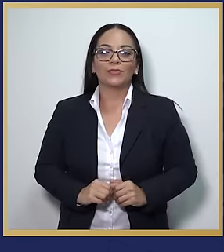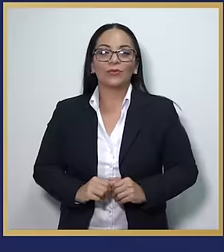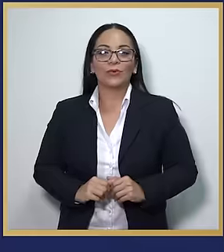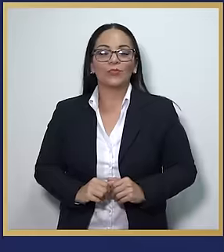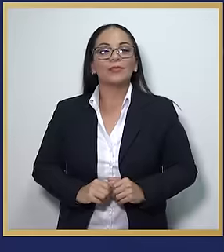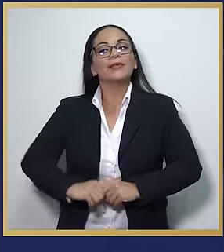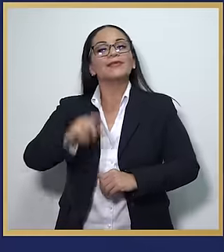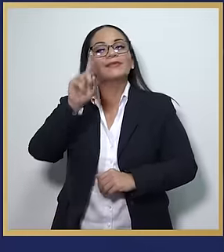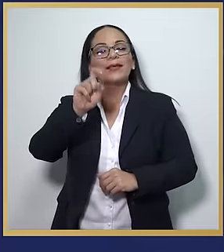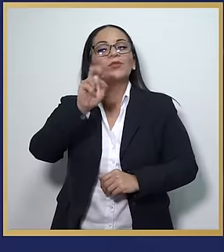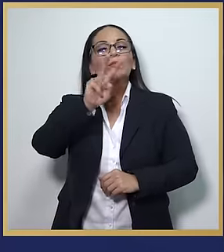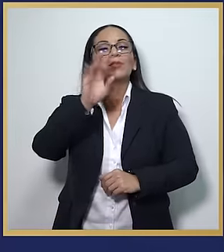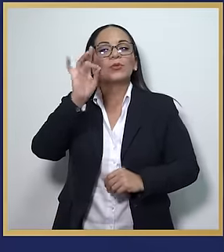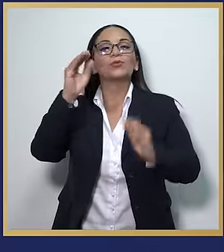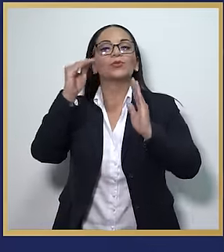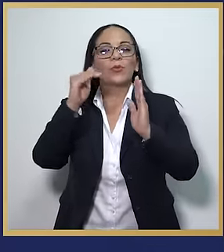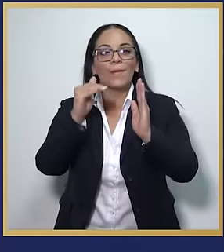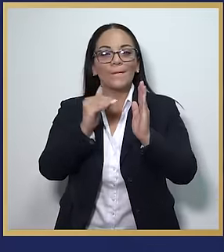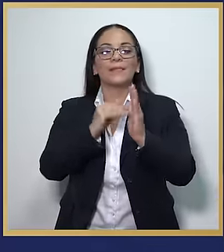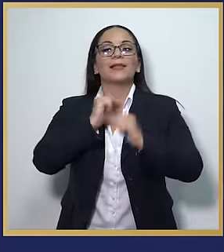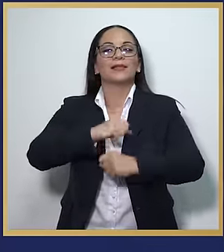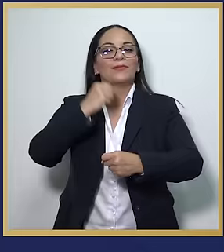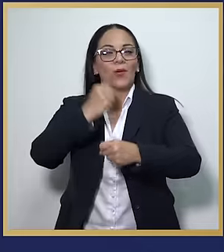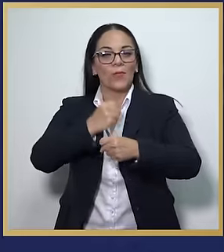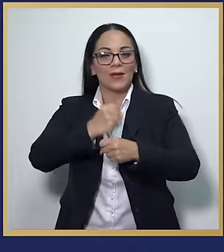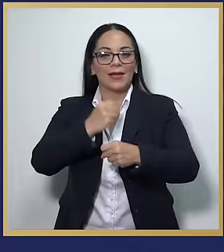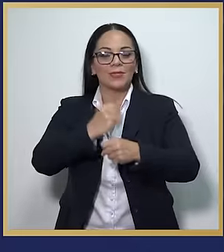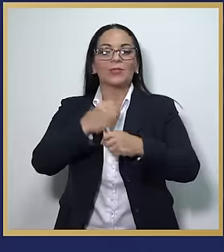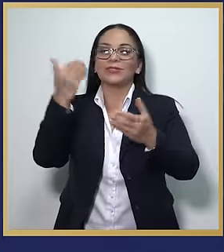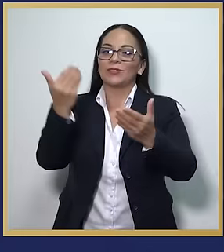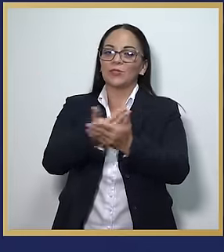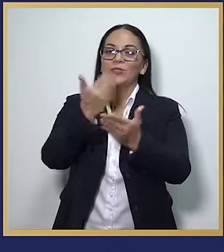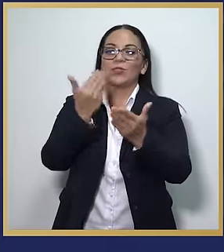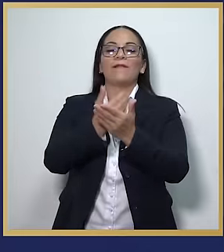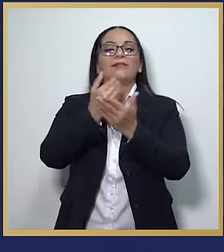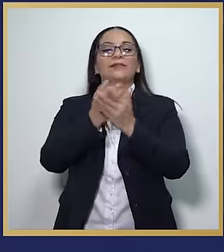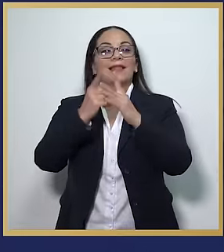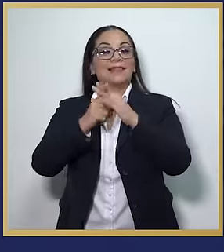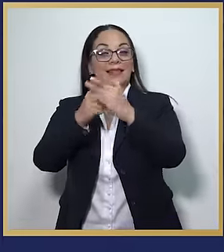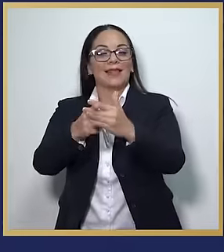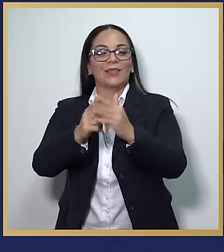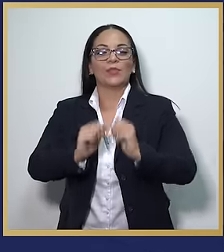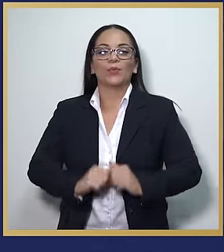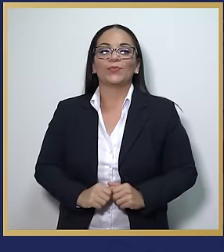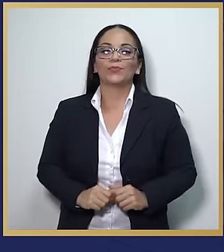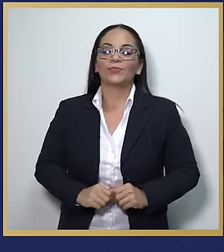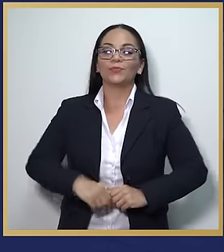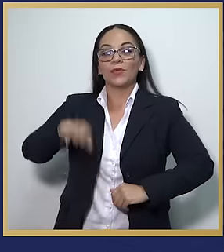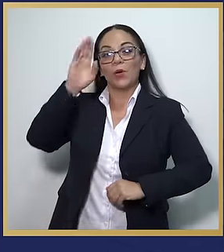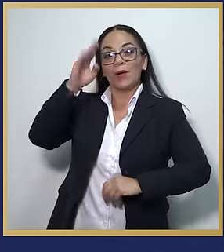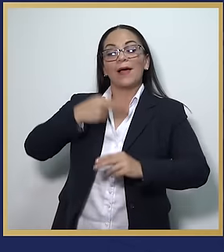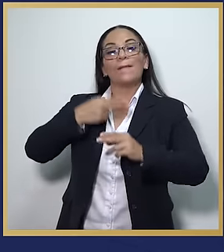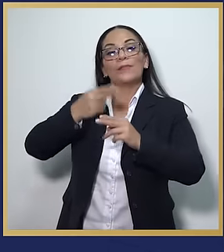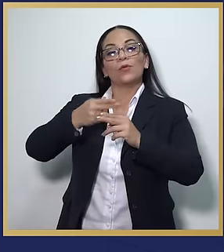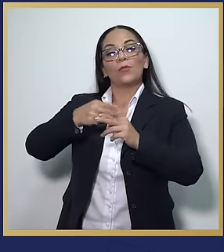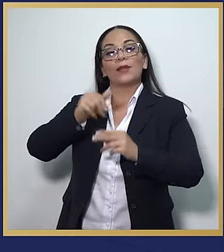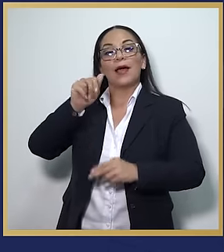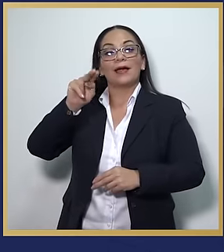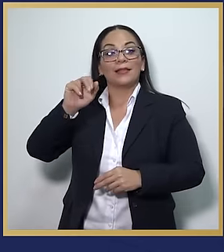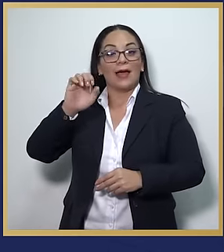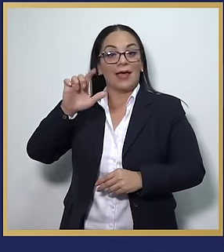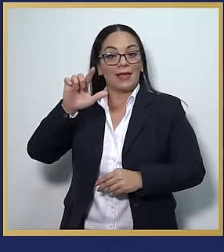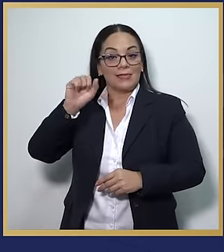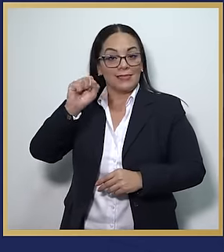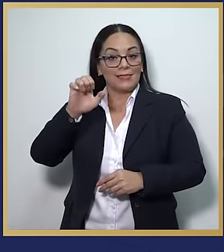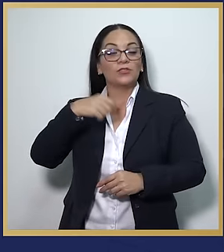128 mil operaciones nuevas de crédito. Hola, mi nombre es Ana